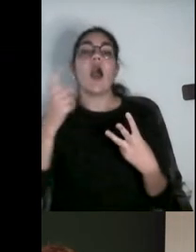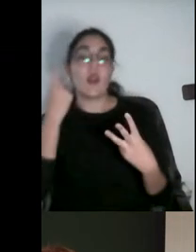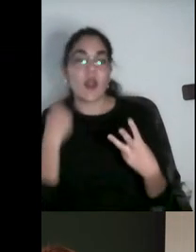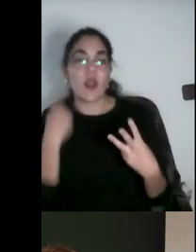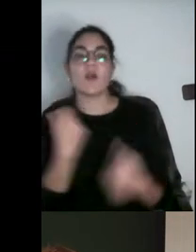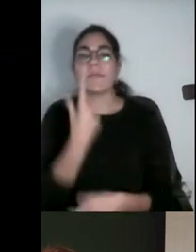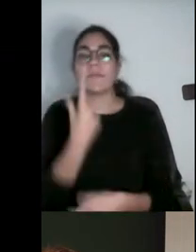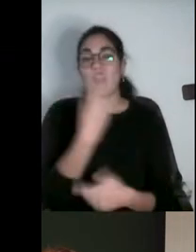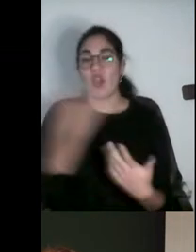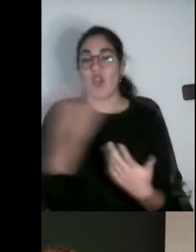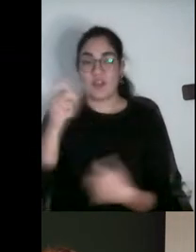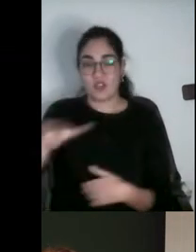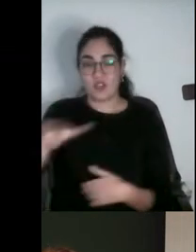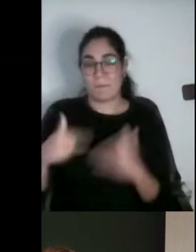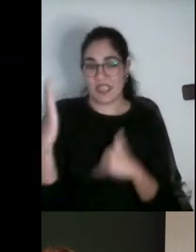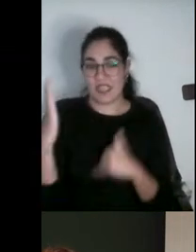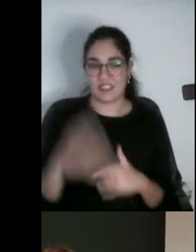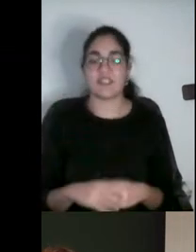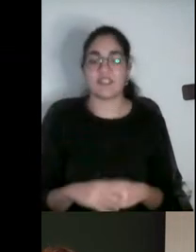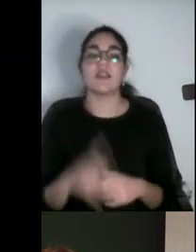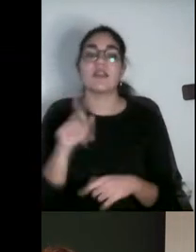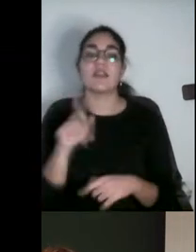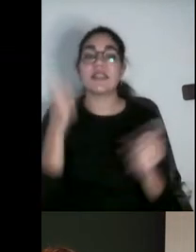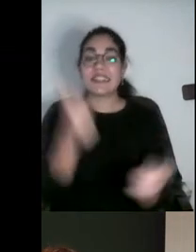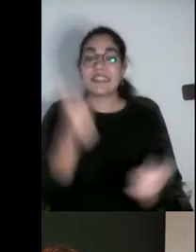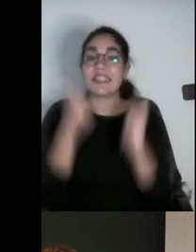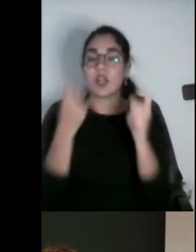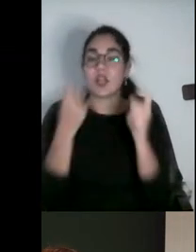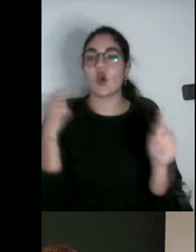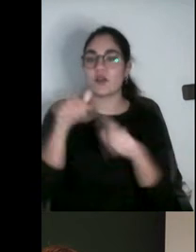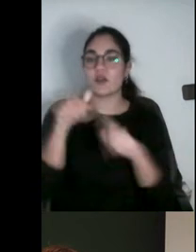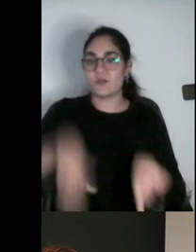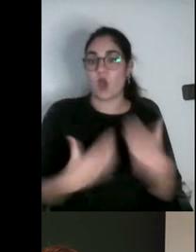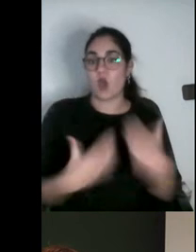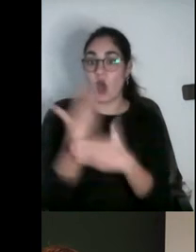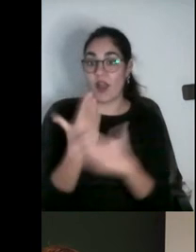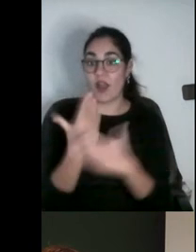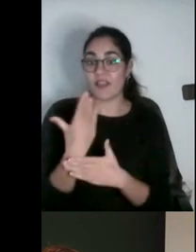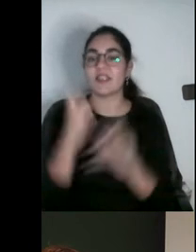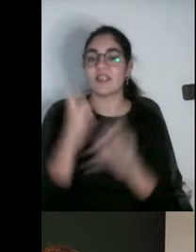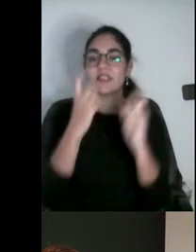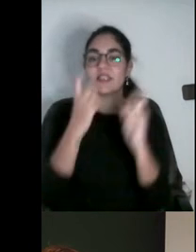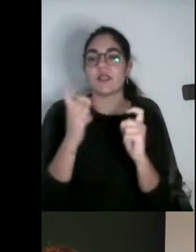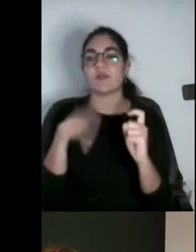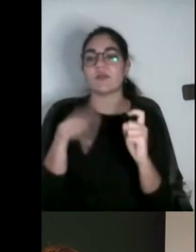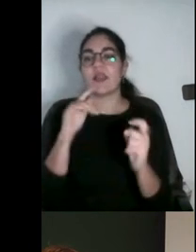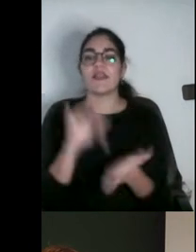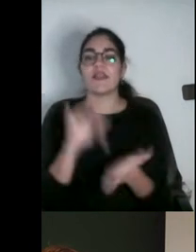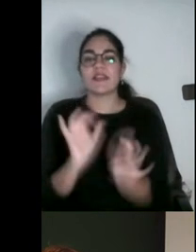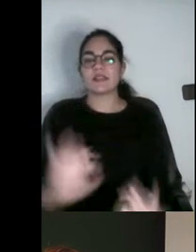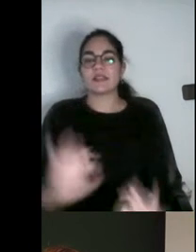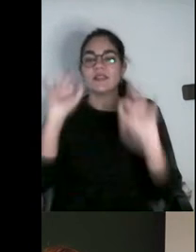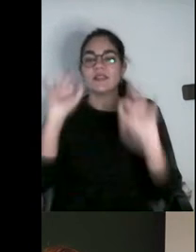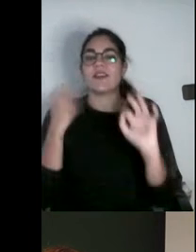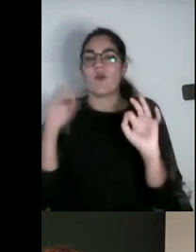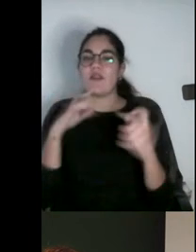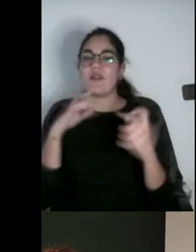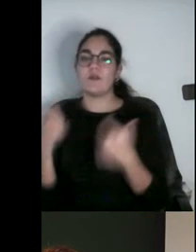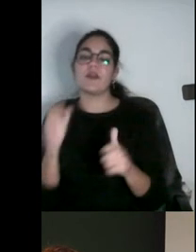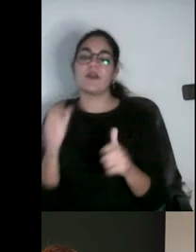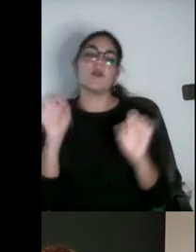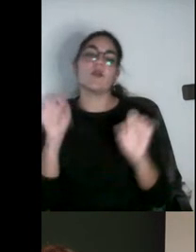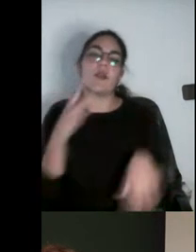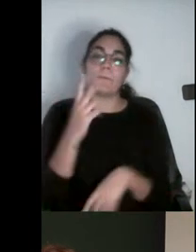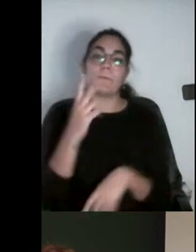a estas jornadas. Hemos intentado alinear estas jornadas con días clave para la unidad de igualdad, como son el 25N, que